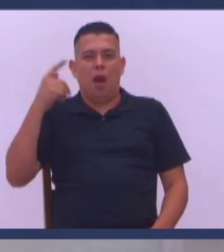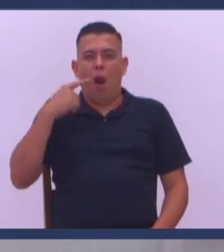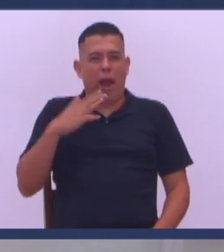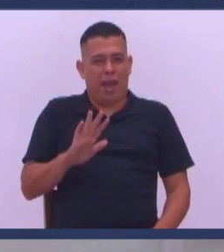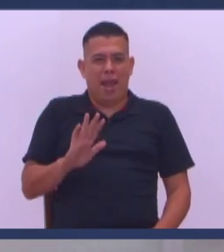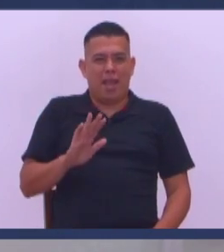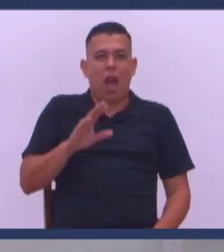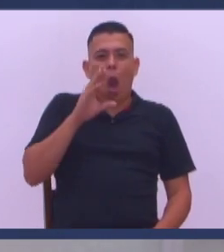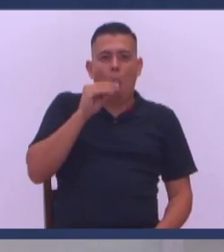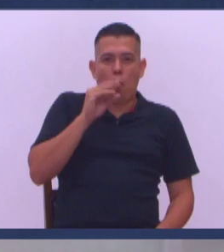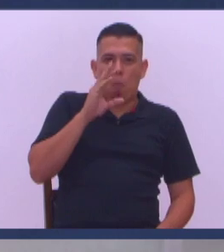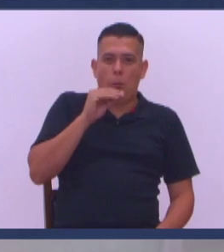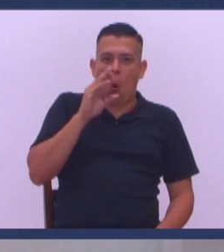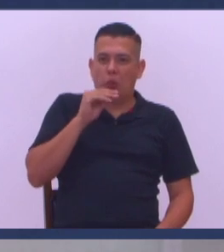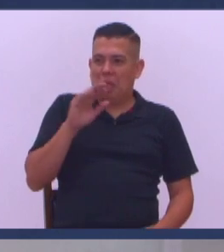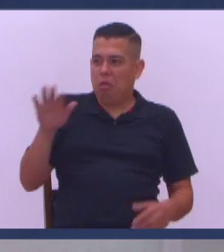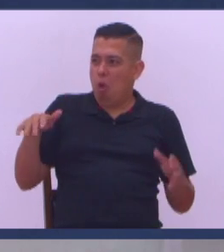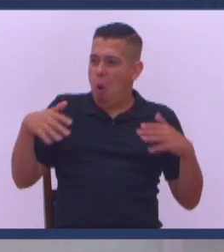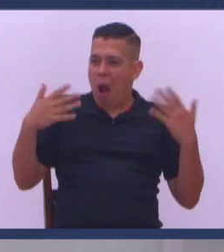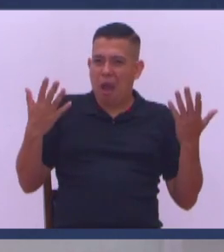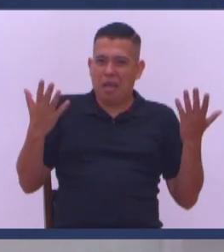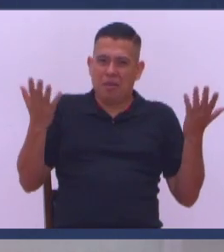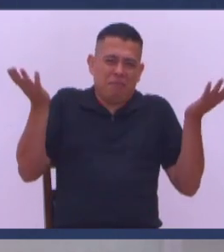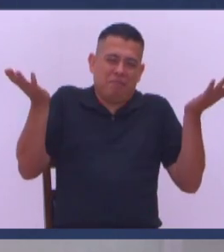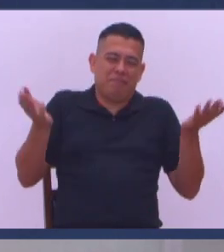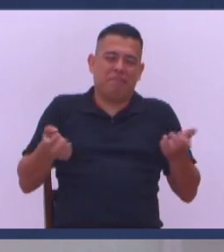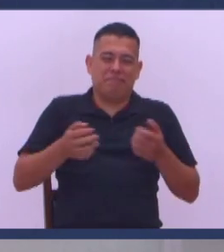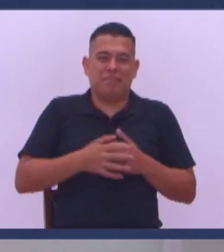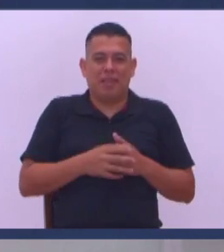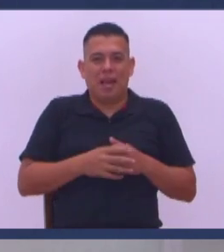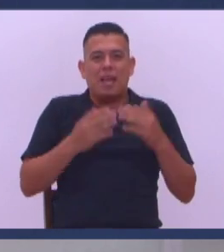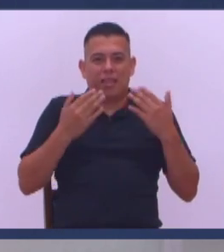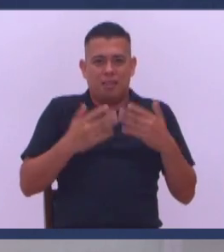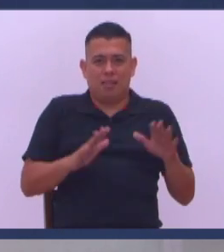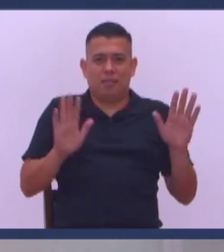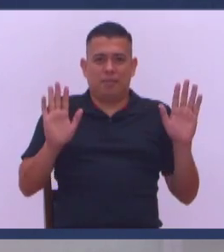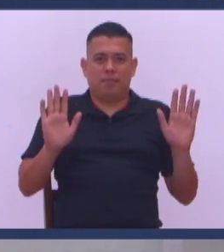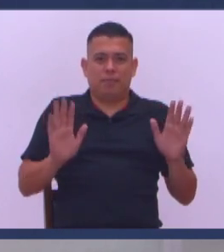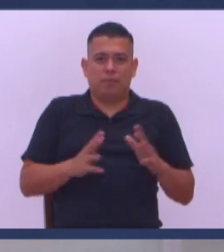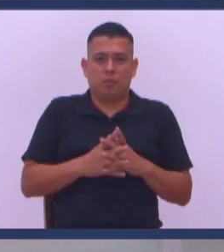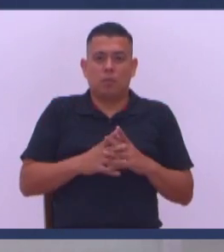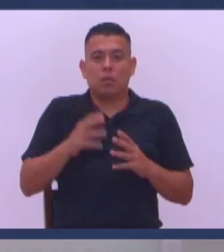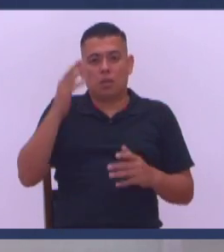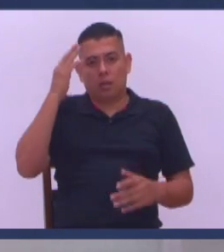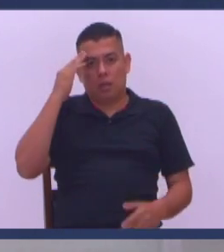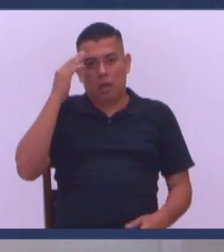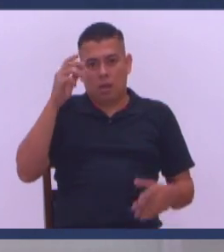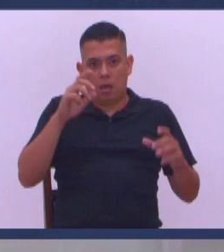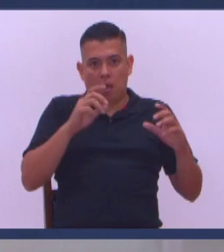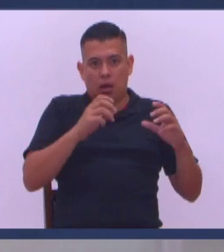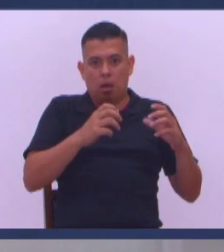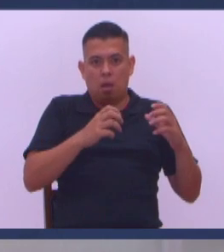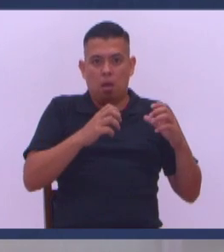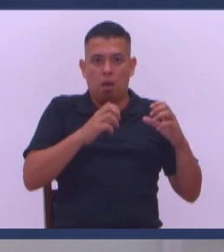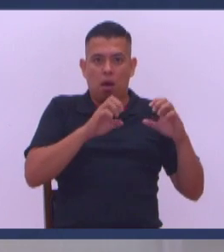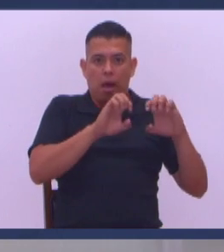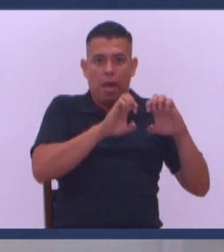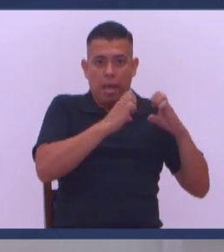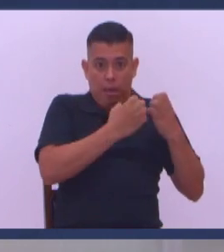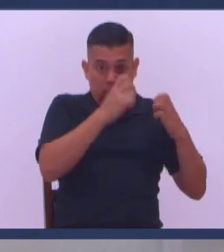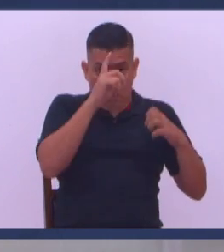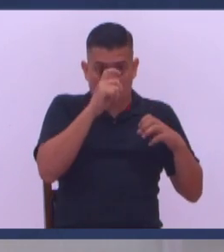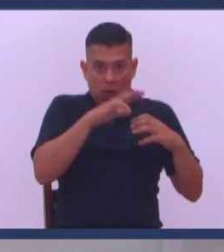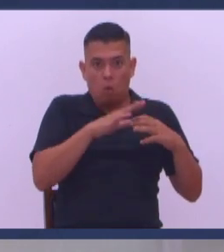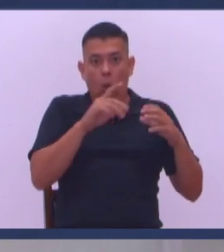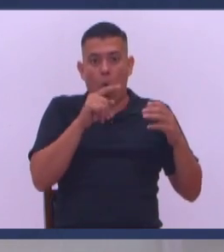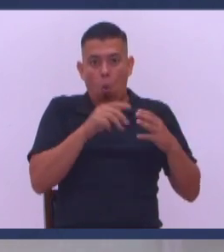Hoy el pato No tiene ni naranjas Hermano Es diferente ¿Verdad? ¿Sabe que me gustó El equipo de trabajo Los convoqué a todos Digo hermanos